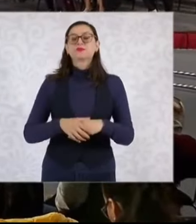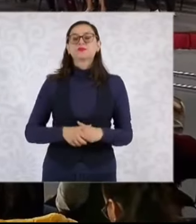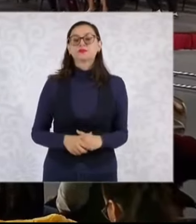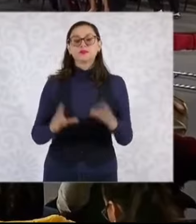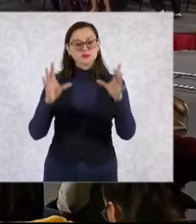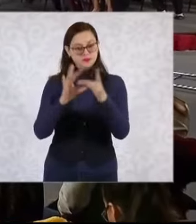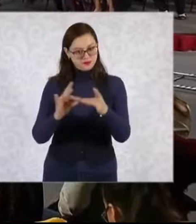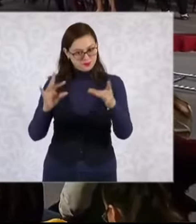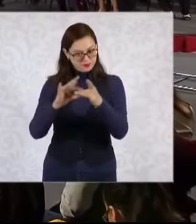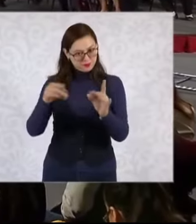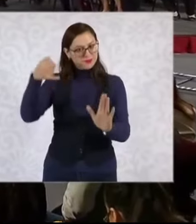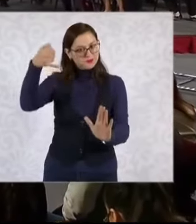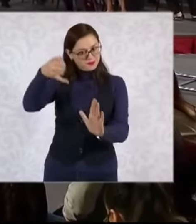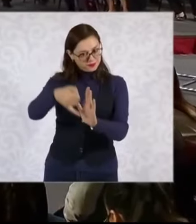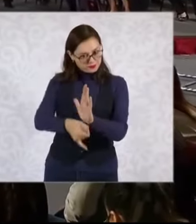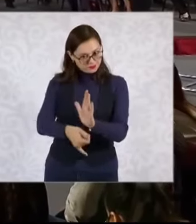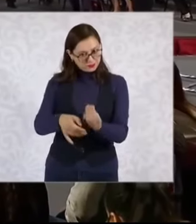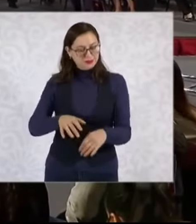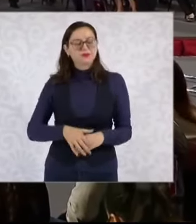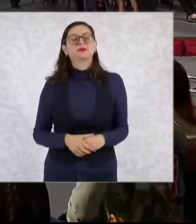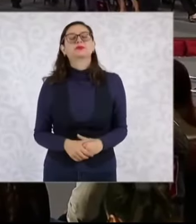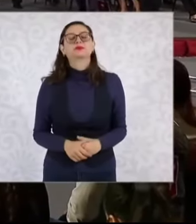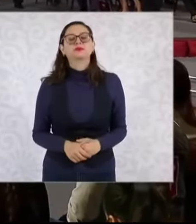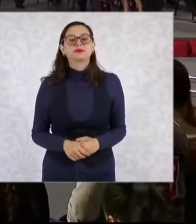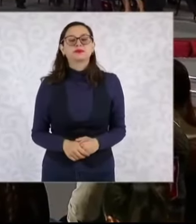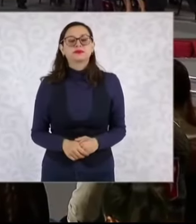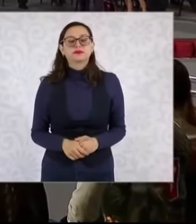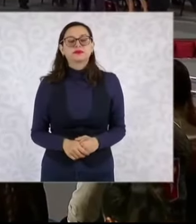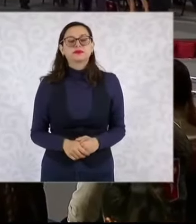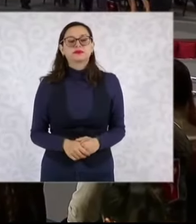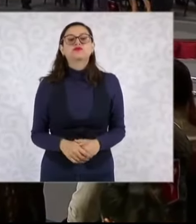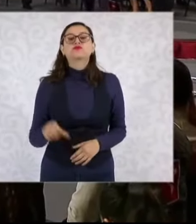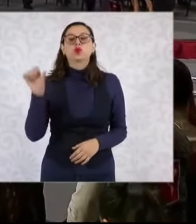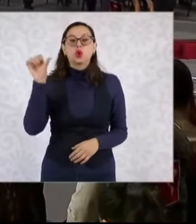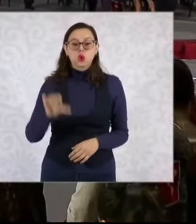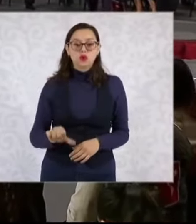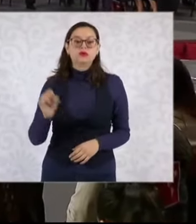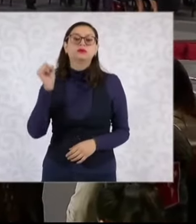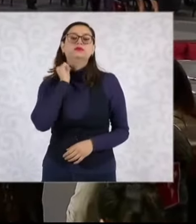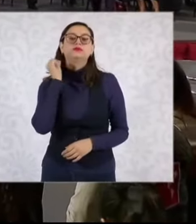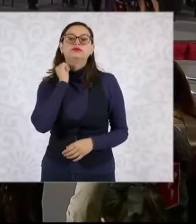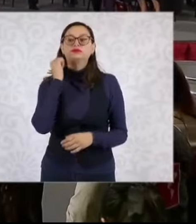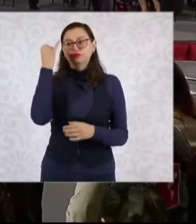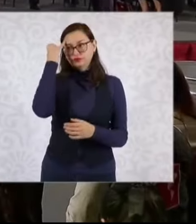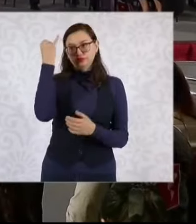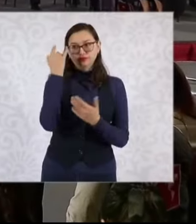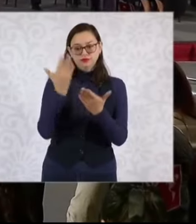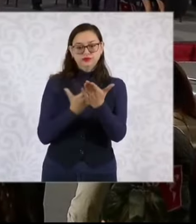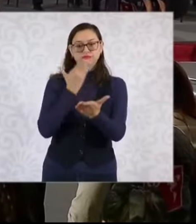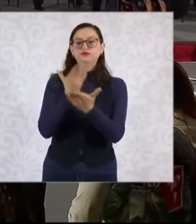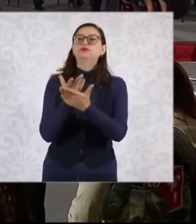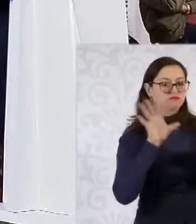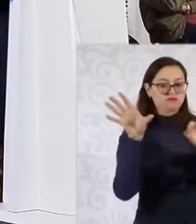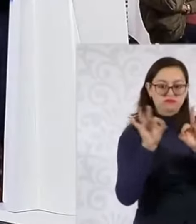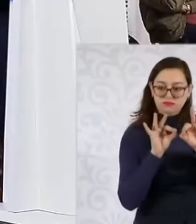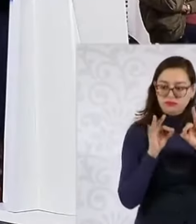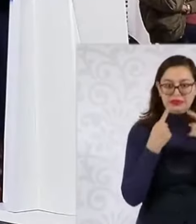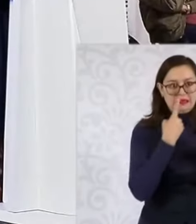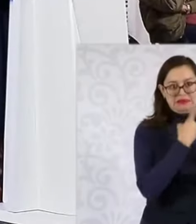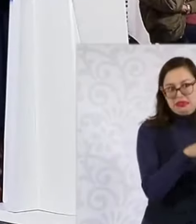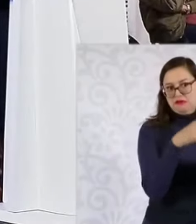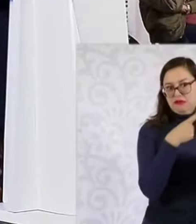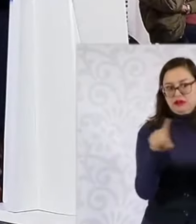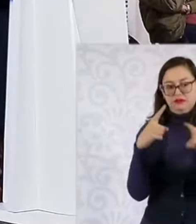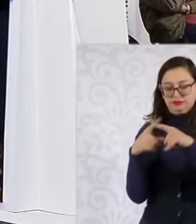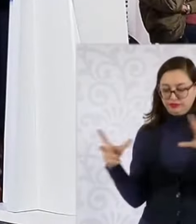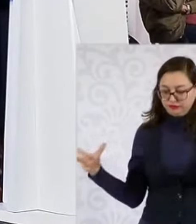73, 116 y 123, busca modificar siete leyes secundarias con el objetivo de proteger los derechos de las mujeres y promover